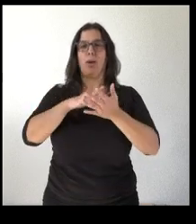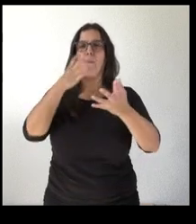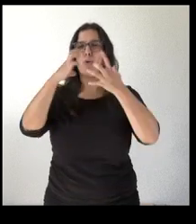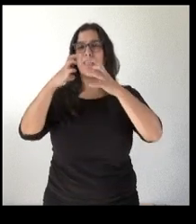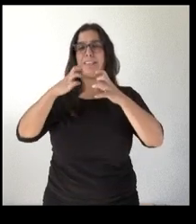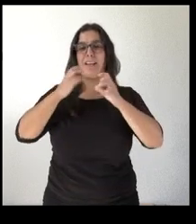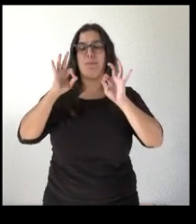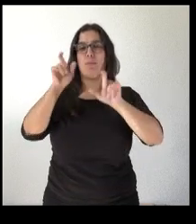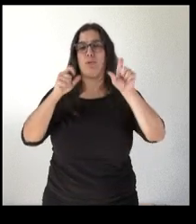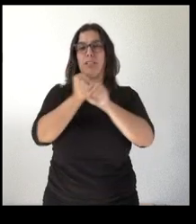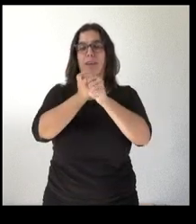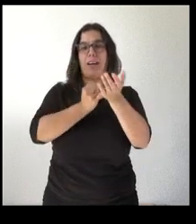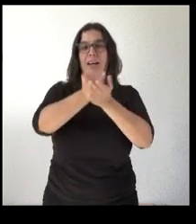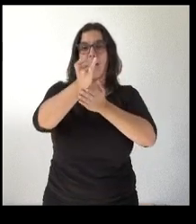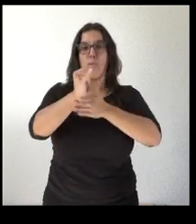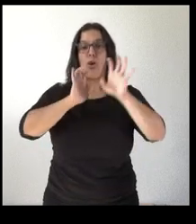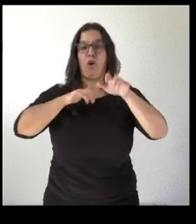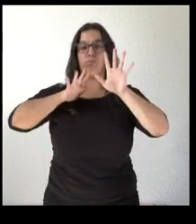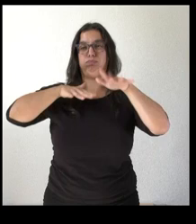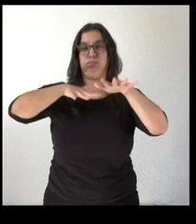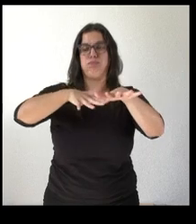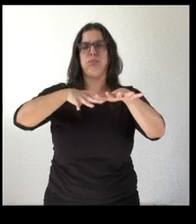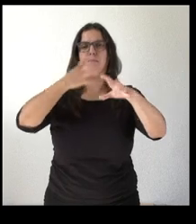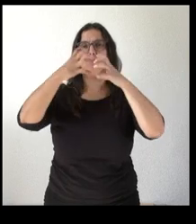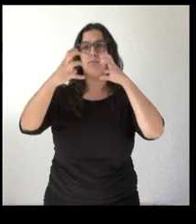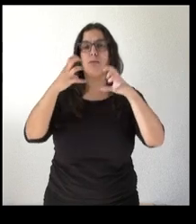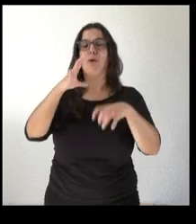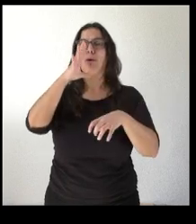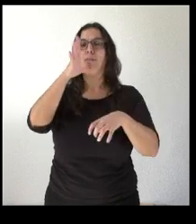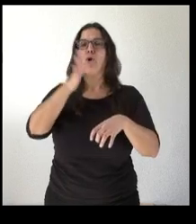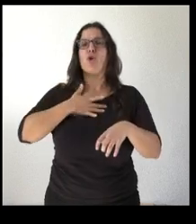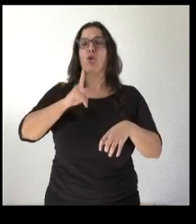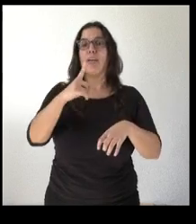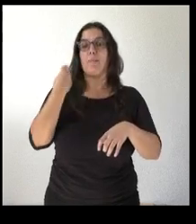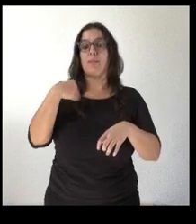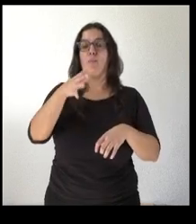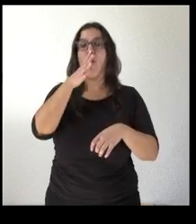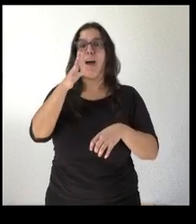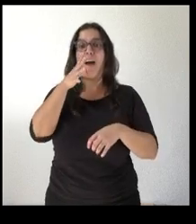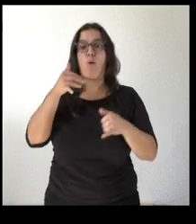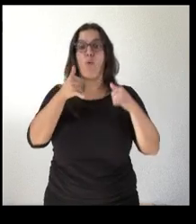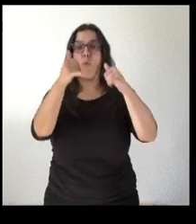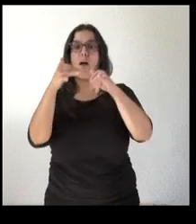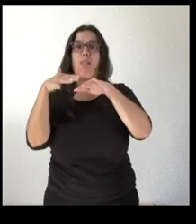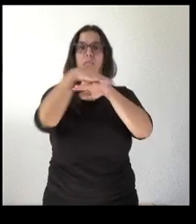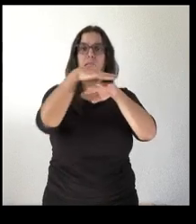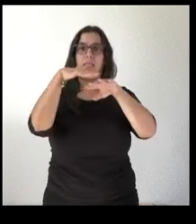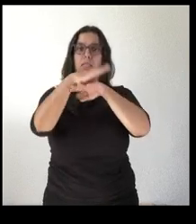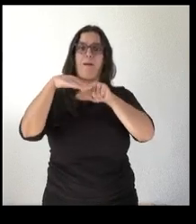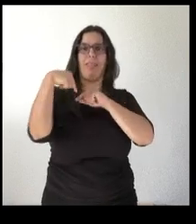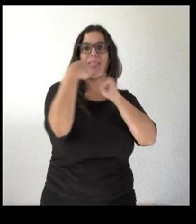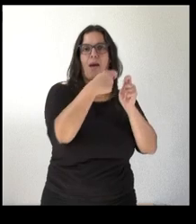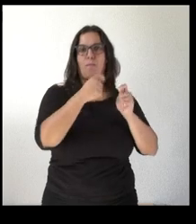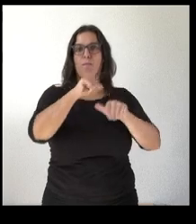un traspase de agua a un pantano de Portugal que está pactado firmado y aprobado y en vigor y